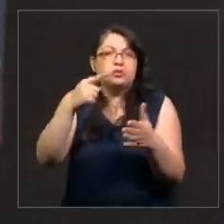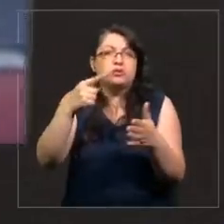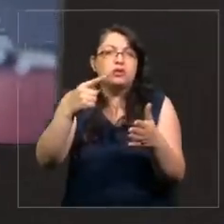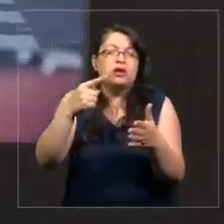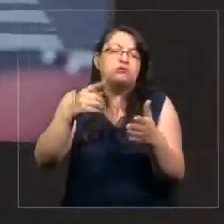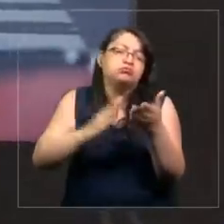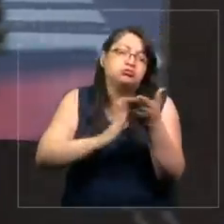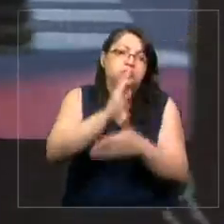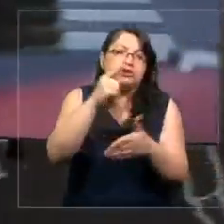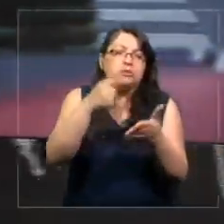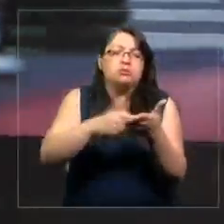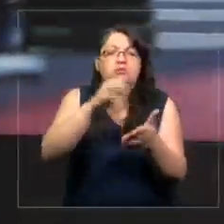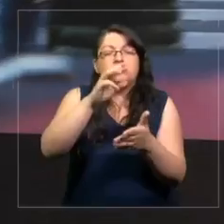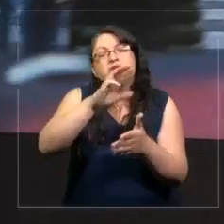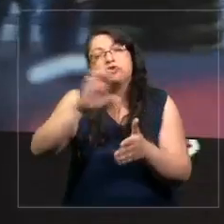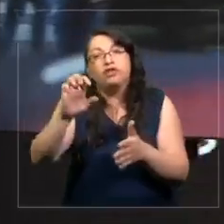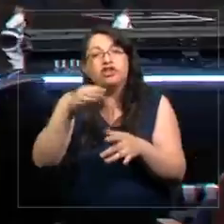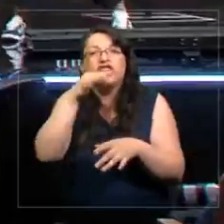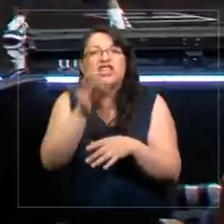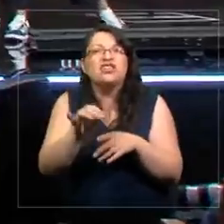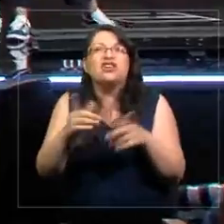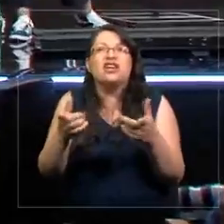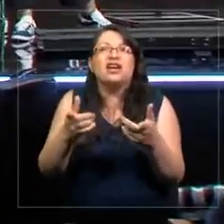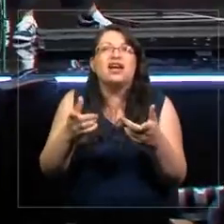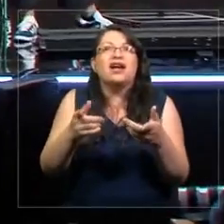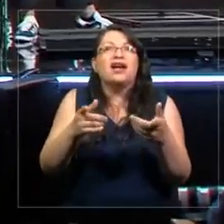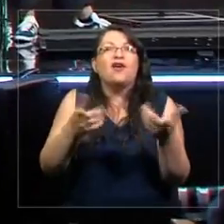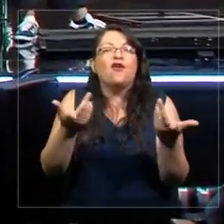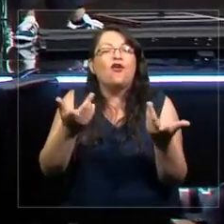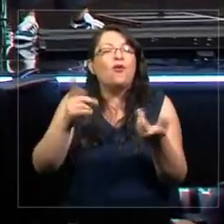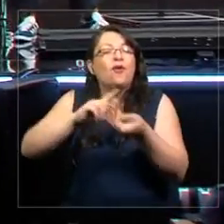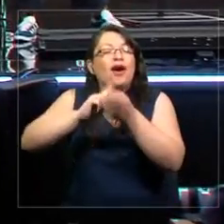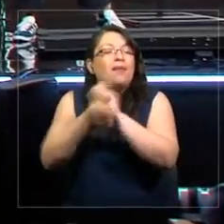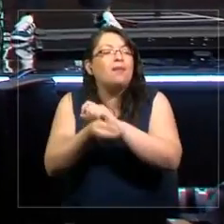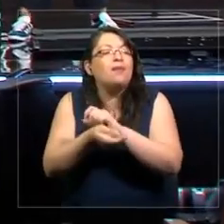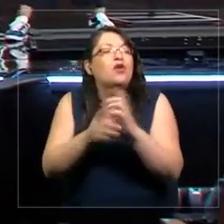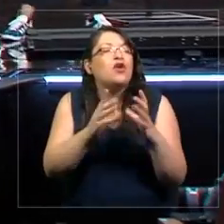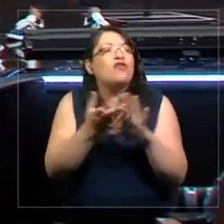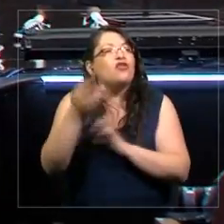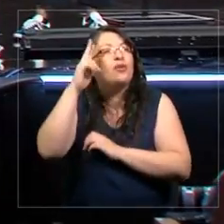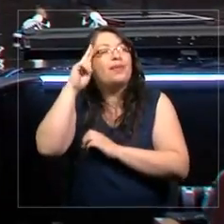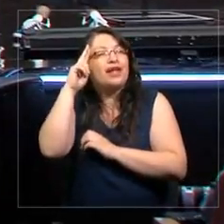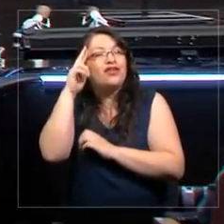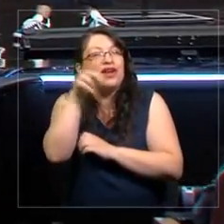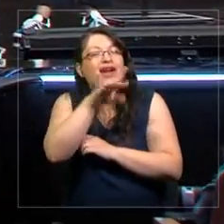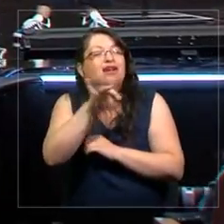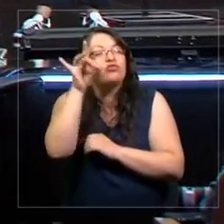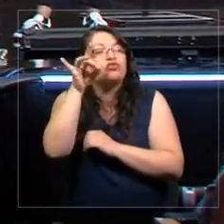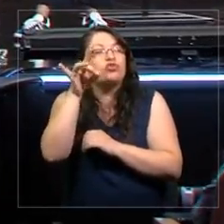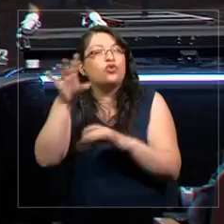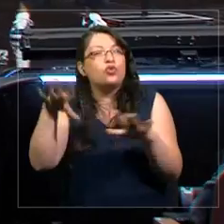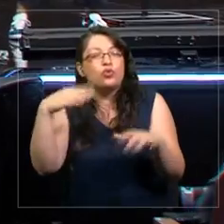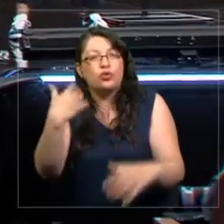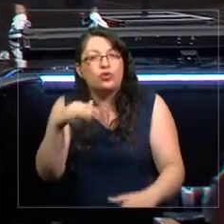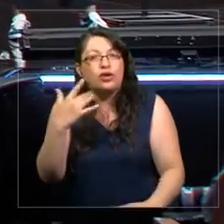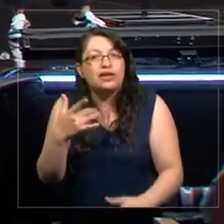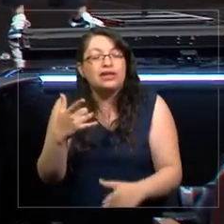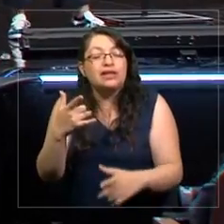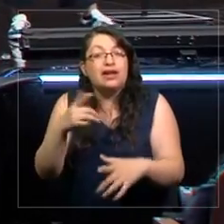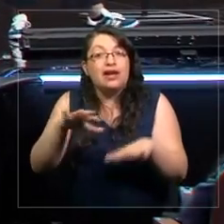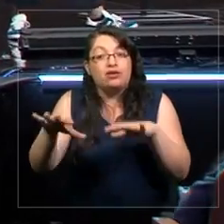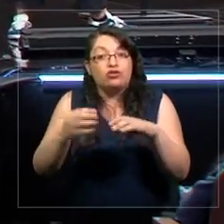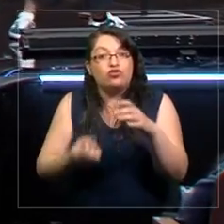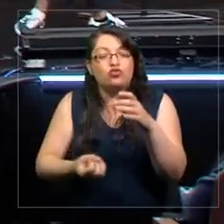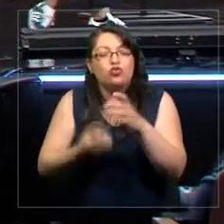destacó, de hecho, el giro que adquirió el ejercicio de recordar en la modernidad. Él se da cuenta de algo muy importante, que la modernidad